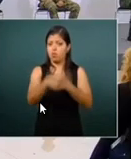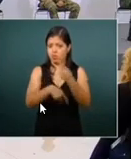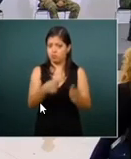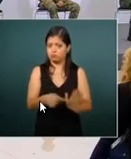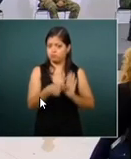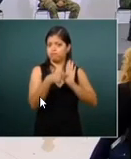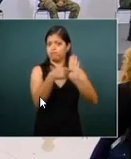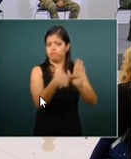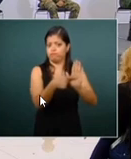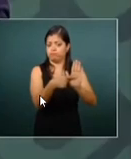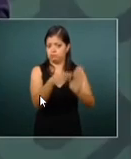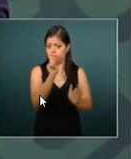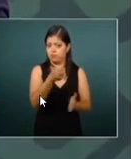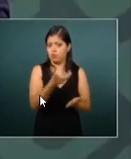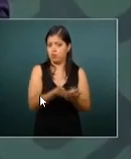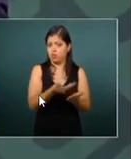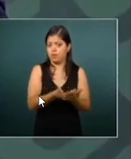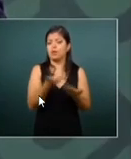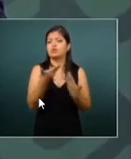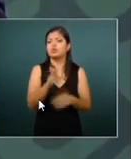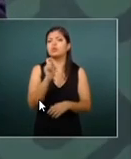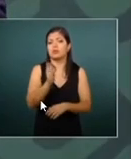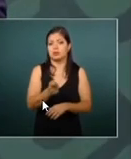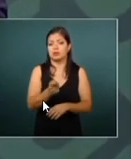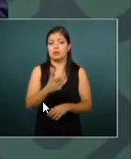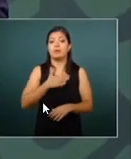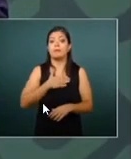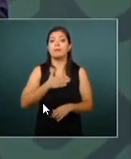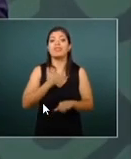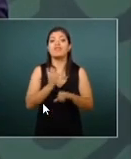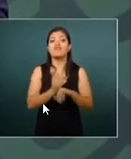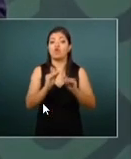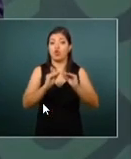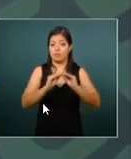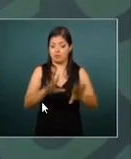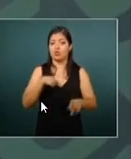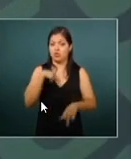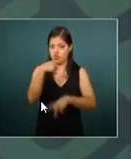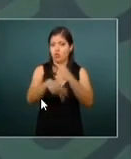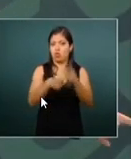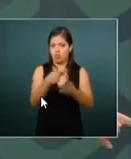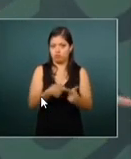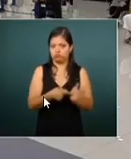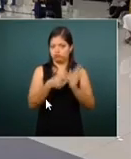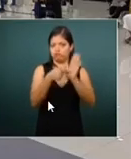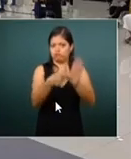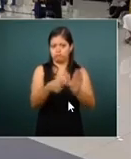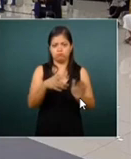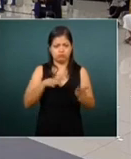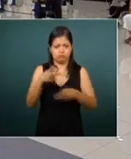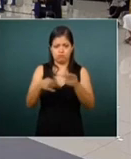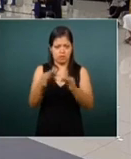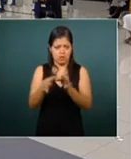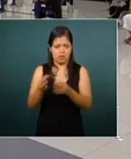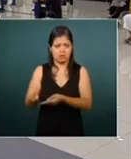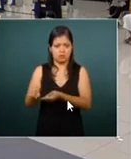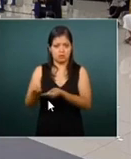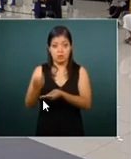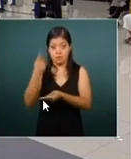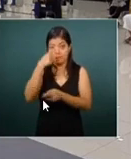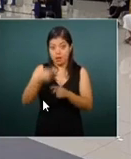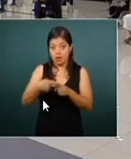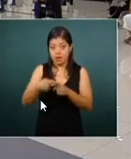usted señor Enrique Alfaro empezó ahora resulta que no quiere entrarle pero es para él